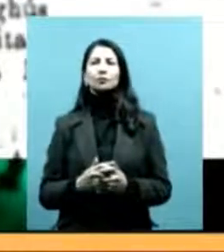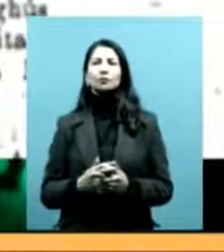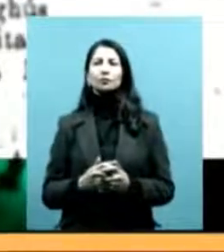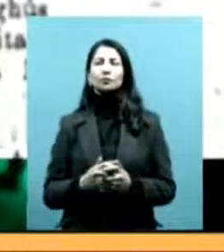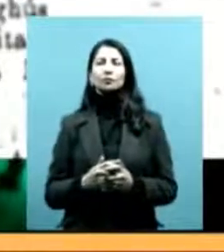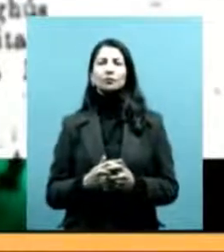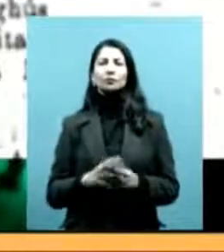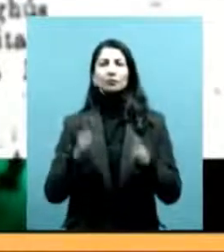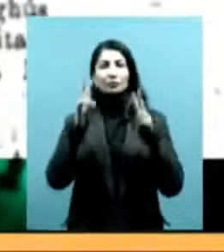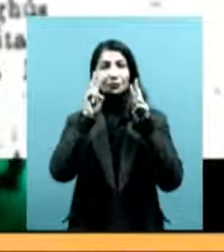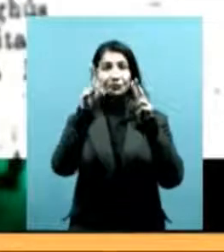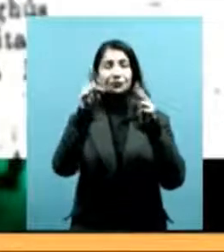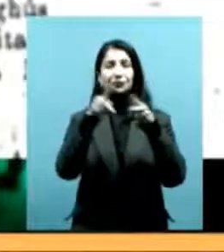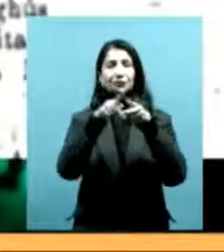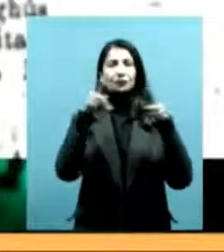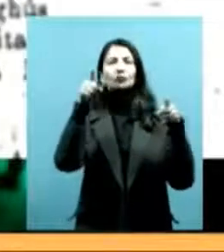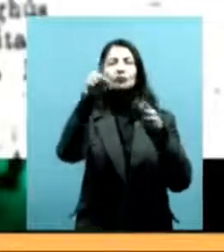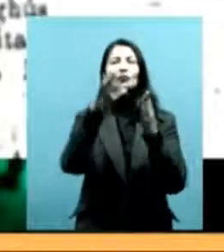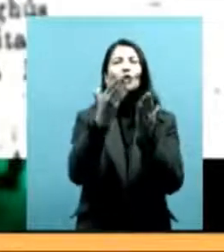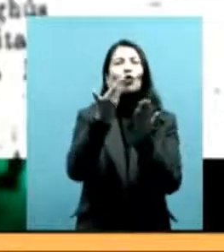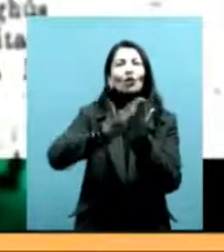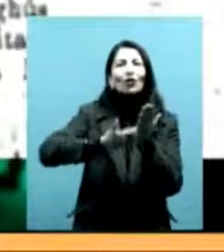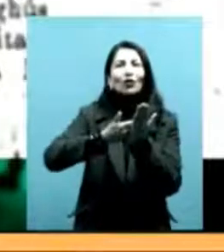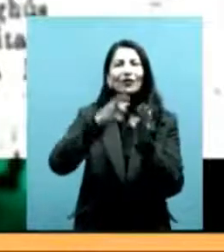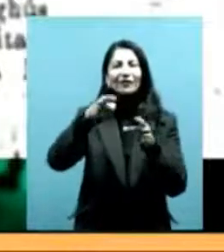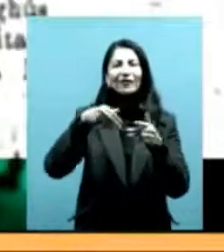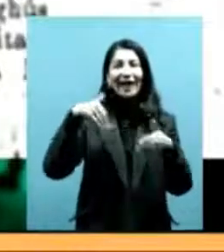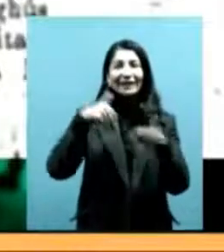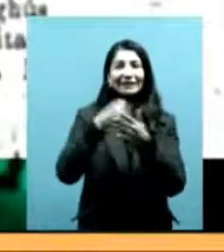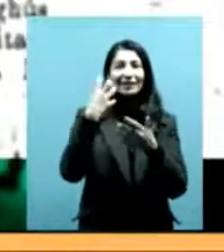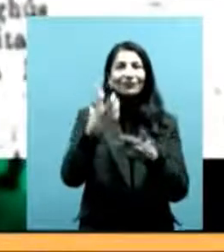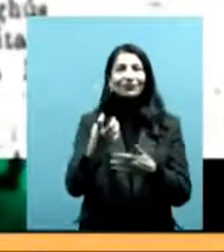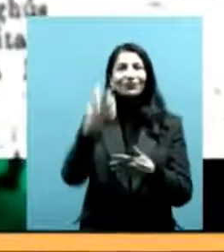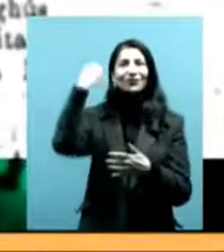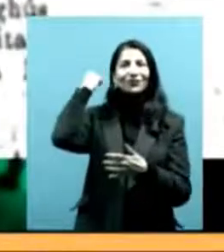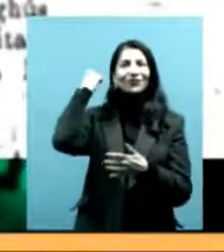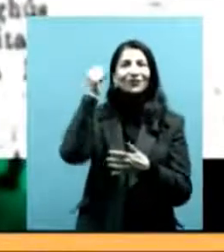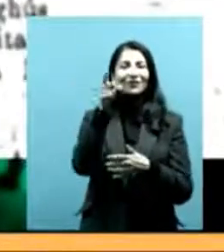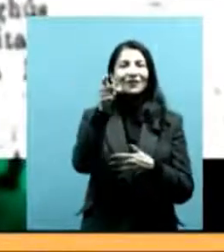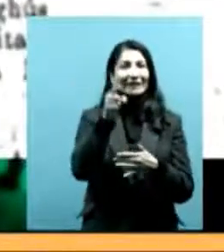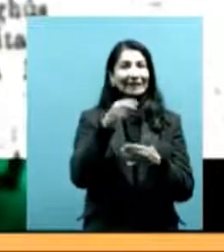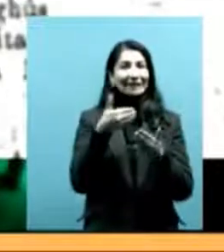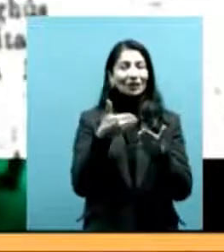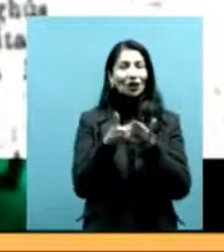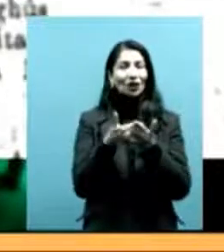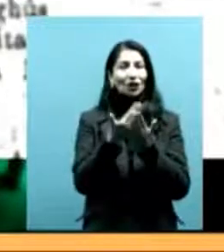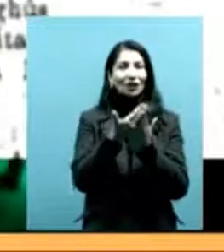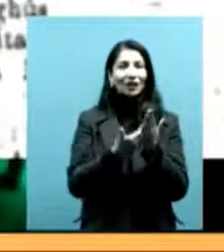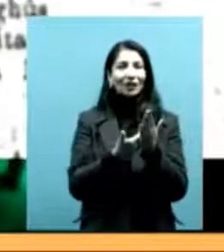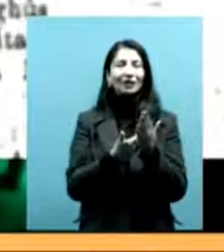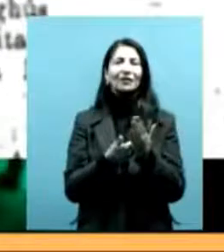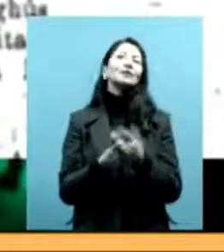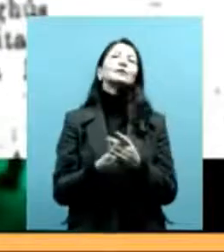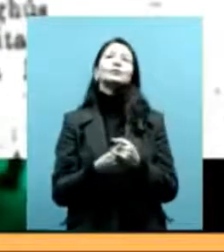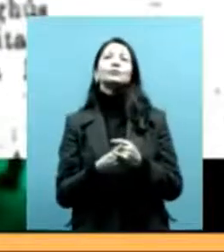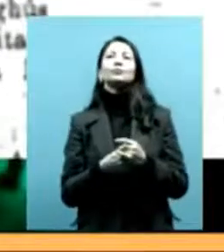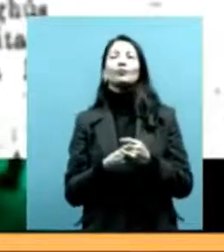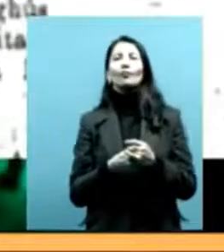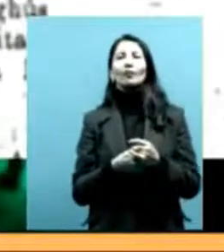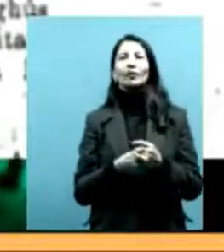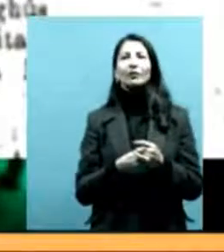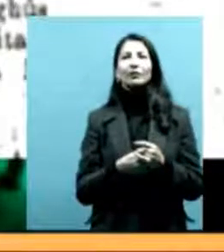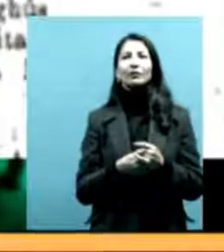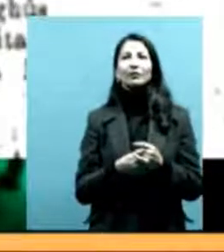vemos acá? Un documento de archivo, un boletín eclesiástico, donde dicen nombres de los indios bautizados y Martín